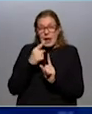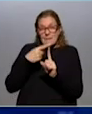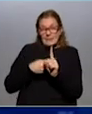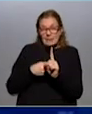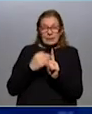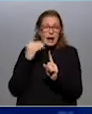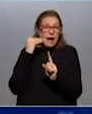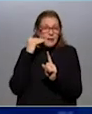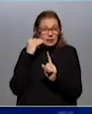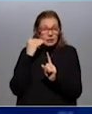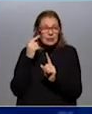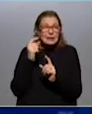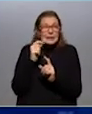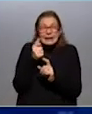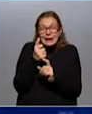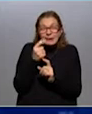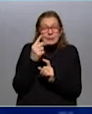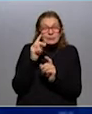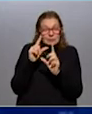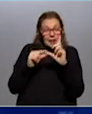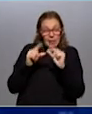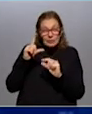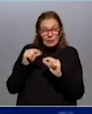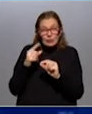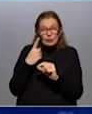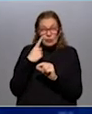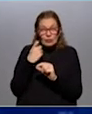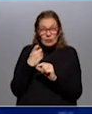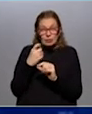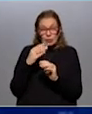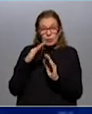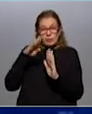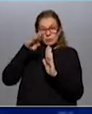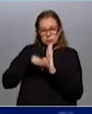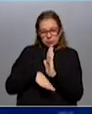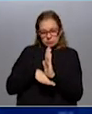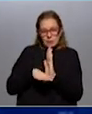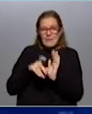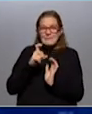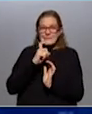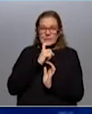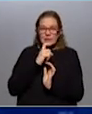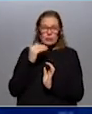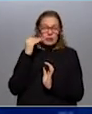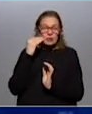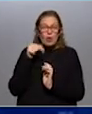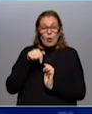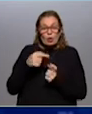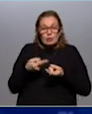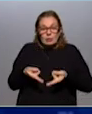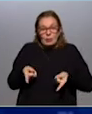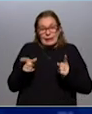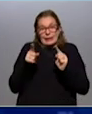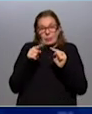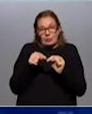que no se ve casi en la gráfica porque es muy incipiente, pero después de ese desplome que se dio entre marzo y abril, vos hoy tenés una recuperación tanto